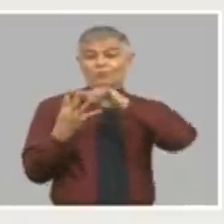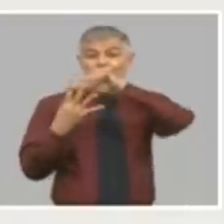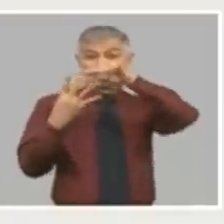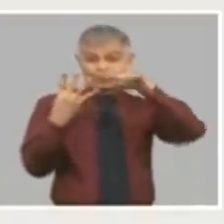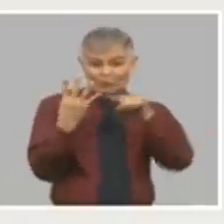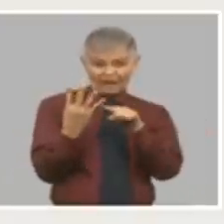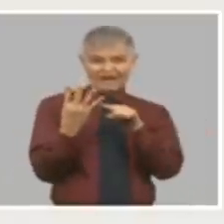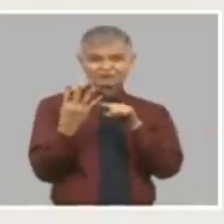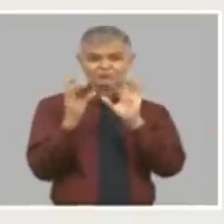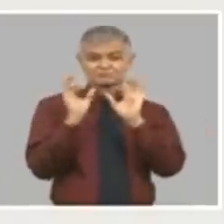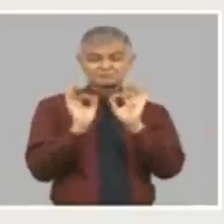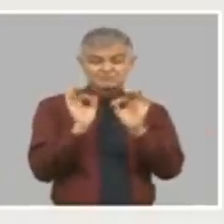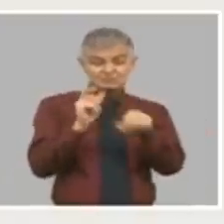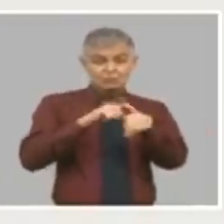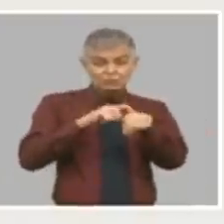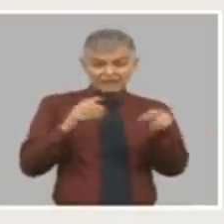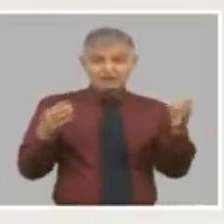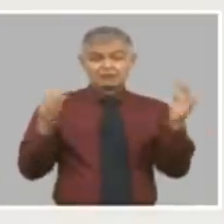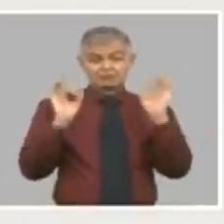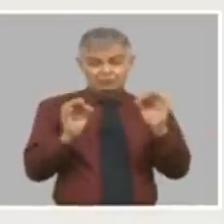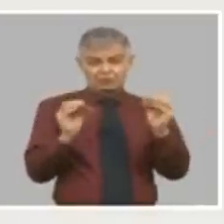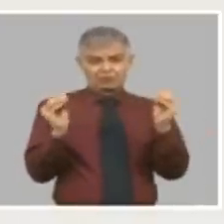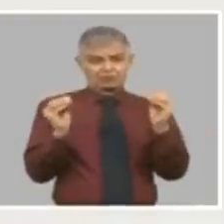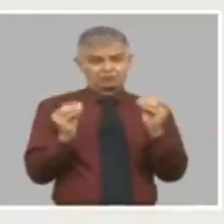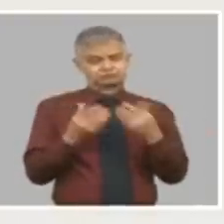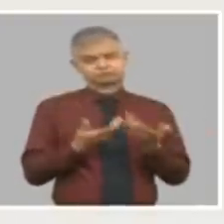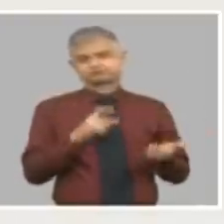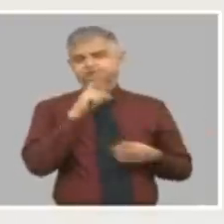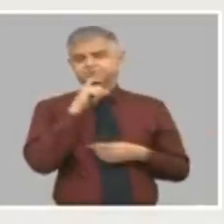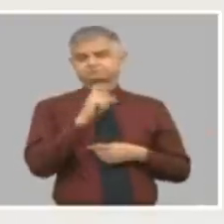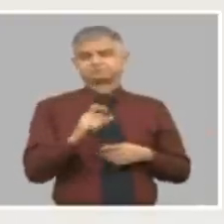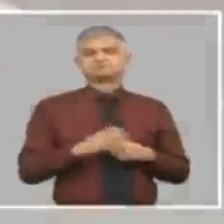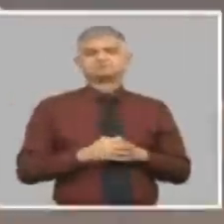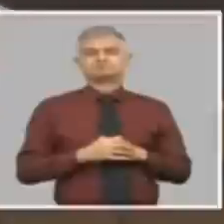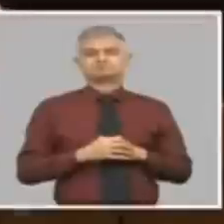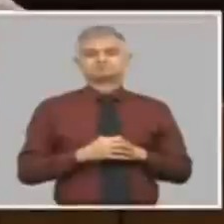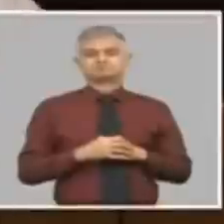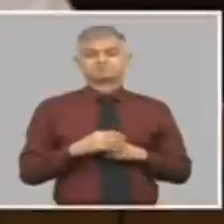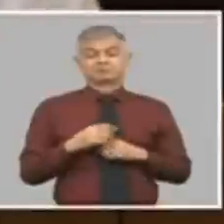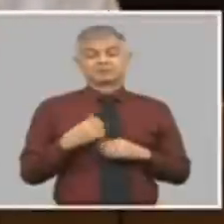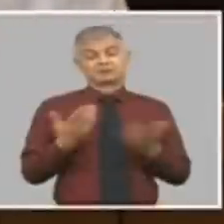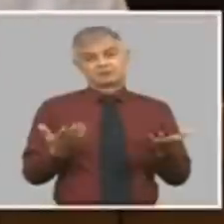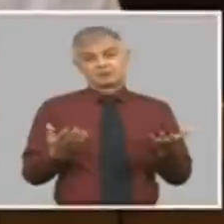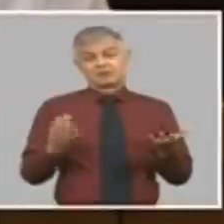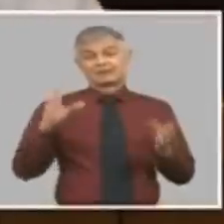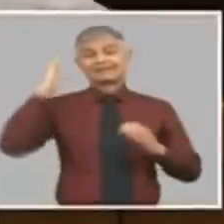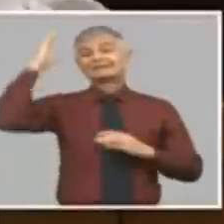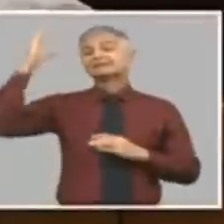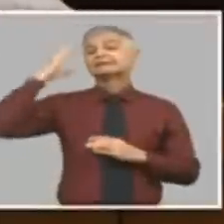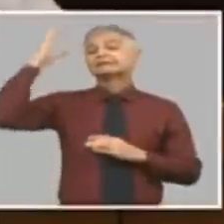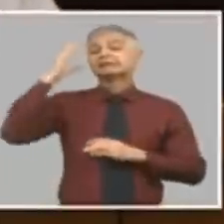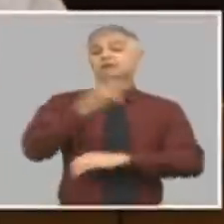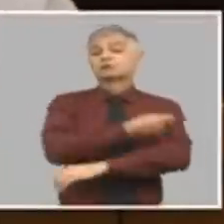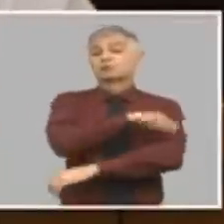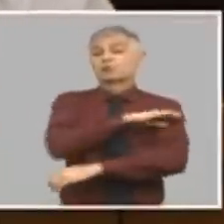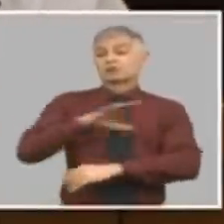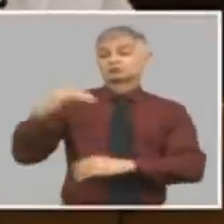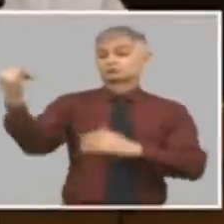al mismo tiempo de las opiniones que hemos recibido nos dicen